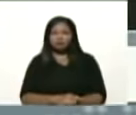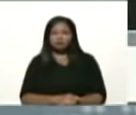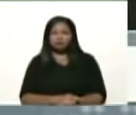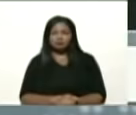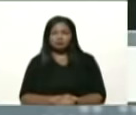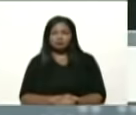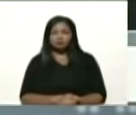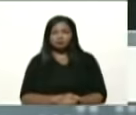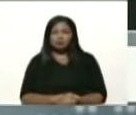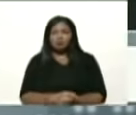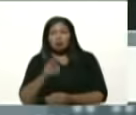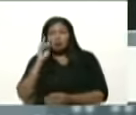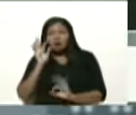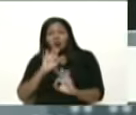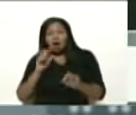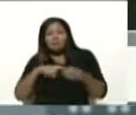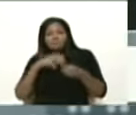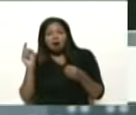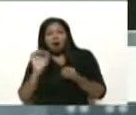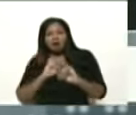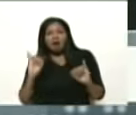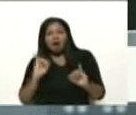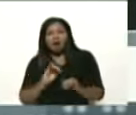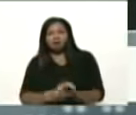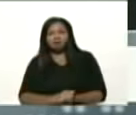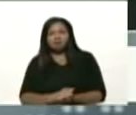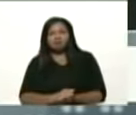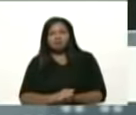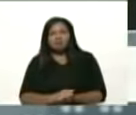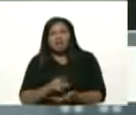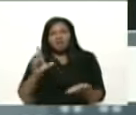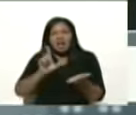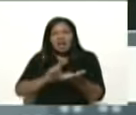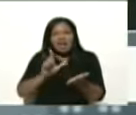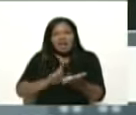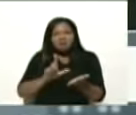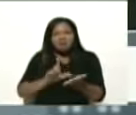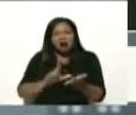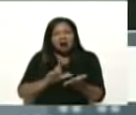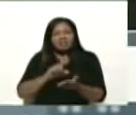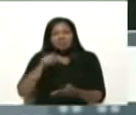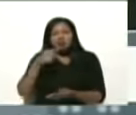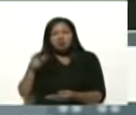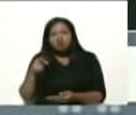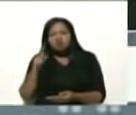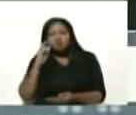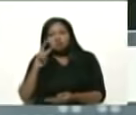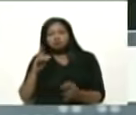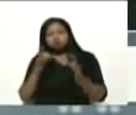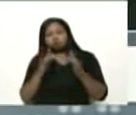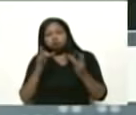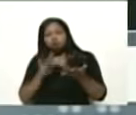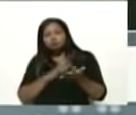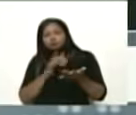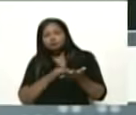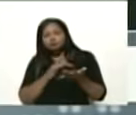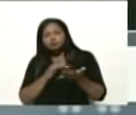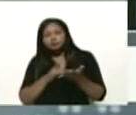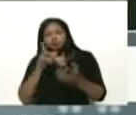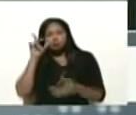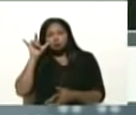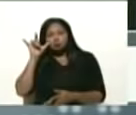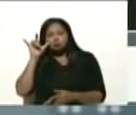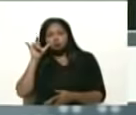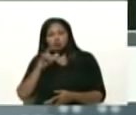Ya no lo veo, se retiró, creo que está en Lima, está en Perú, estuve viendo en sus redes sociales, en Instagram,